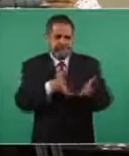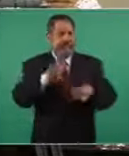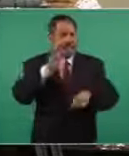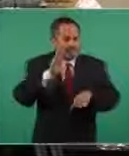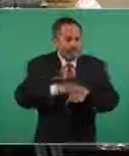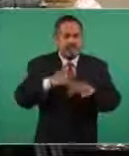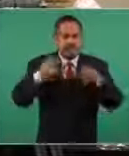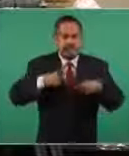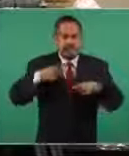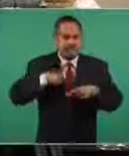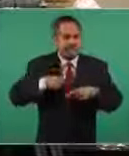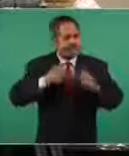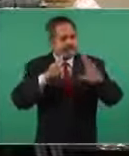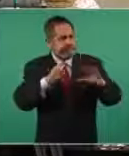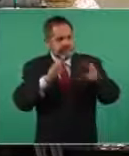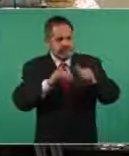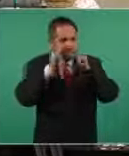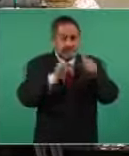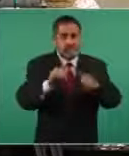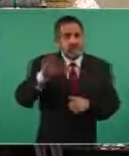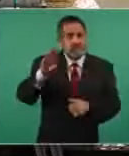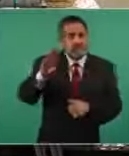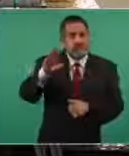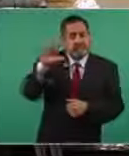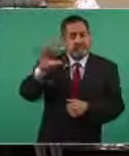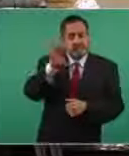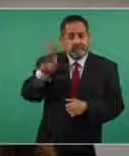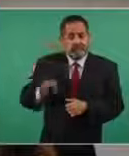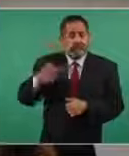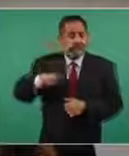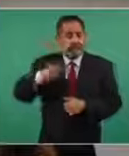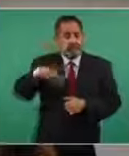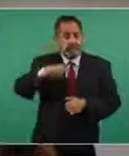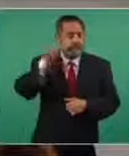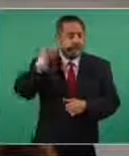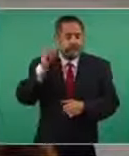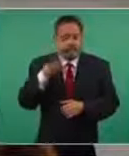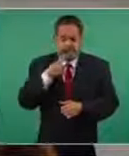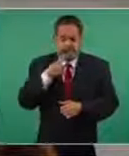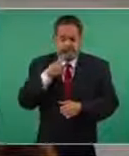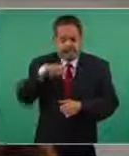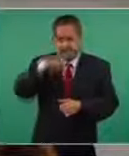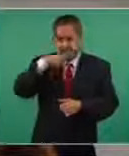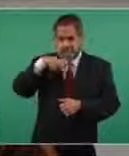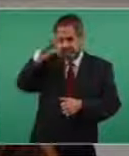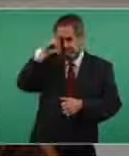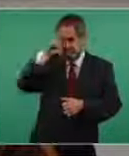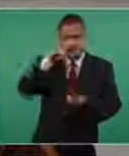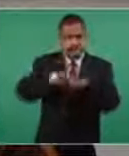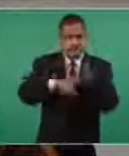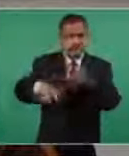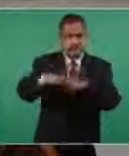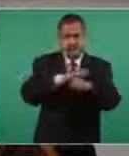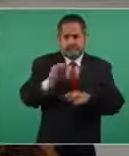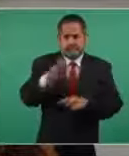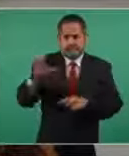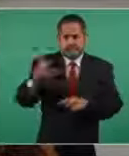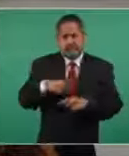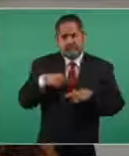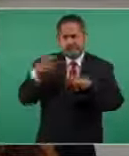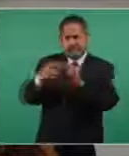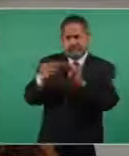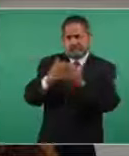que estén dándoles atención. 95% de la gente sorda es analfabeta en Baja California. Esos serían mis